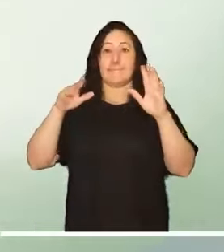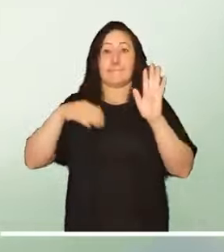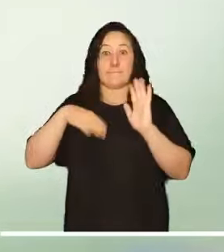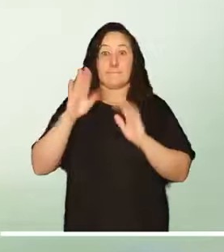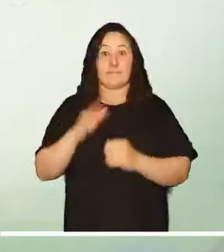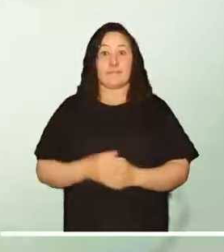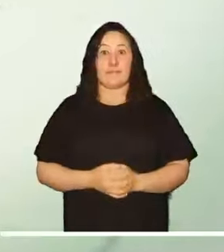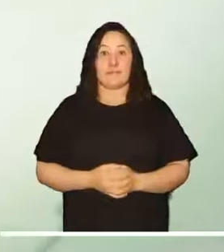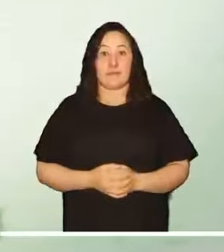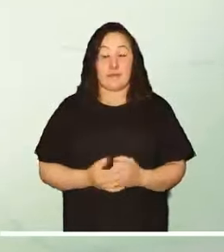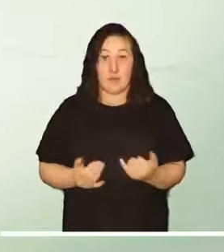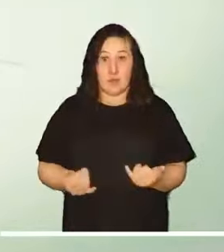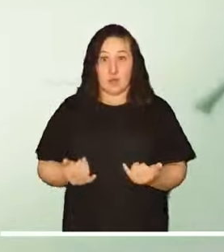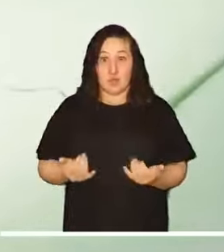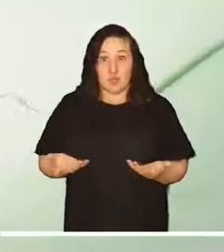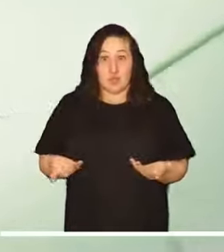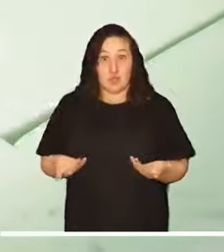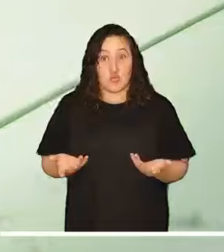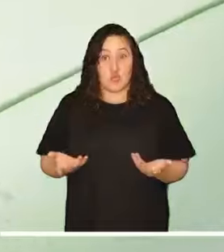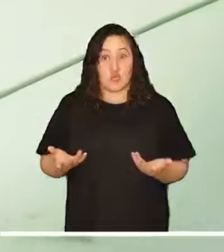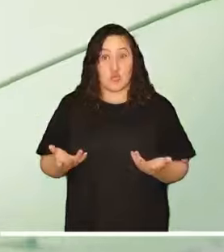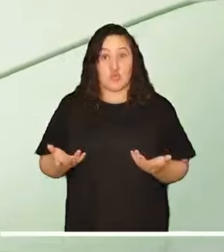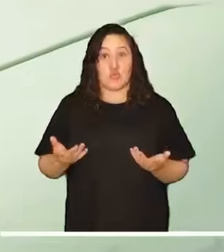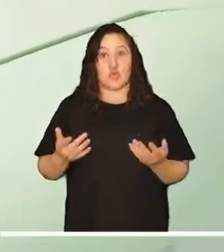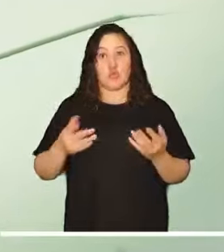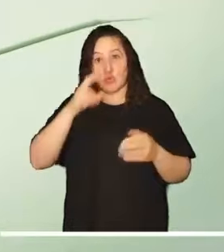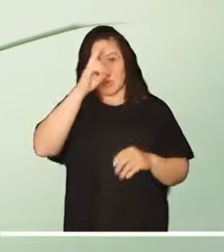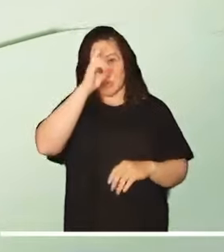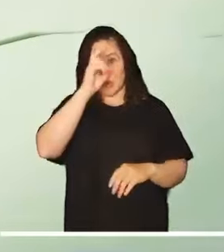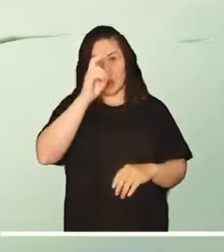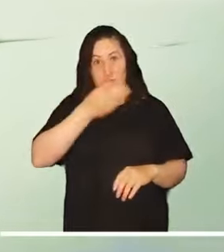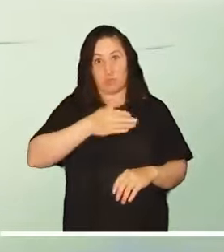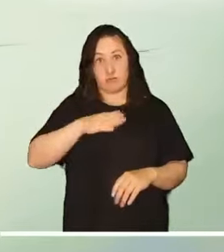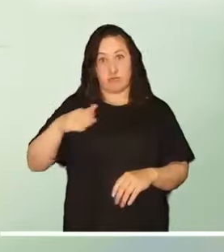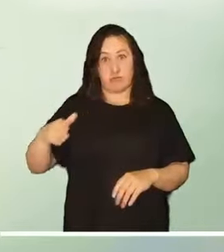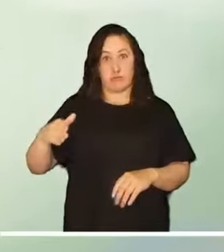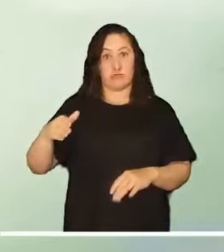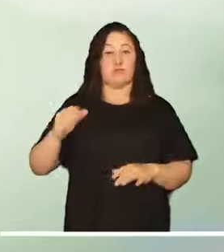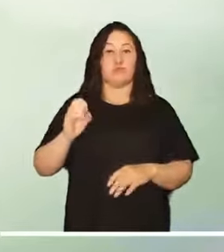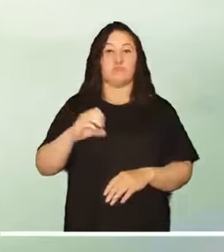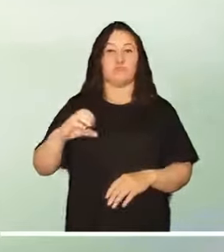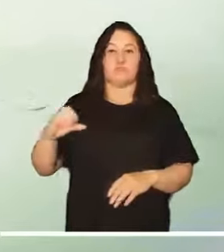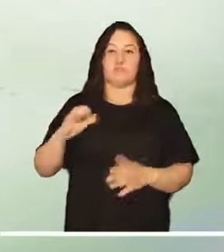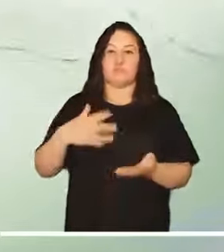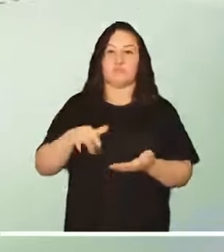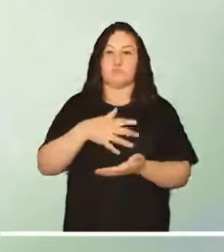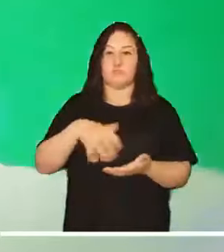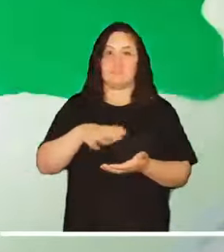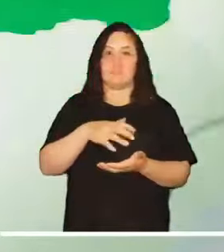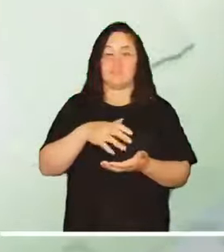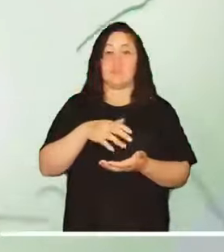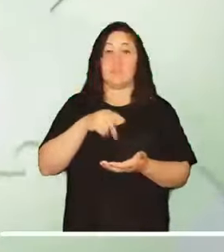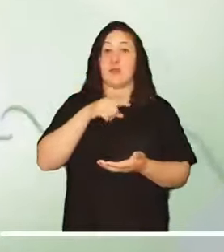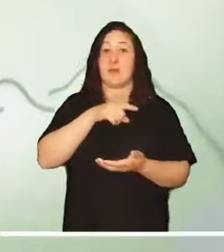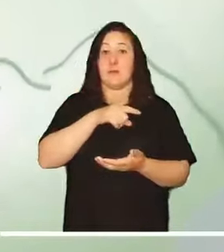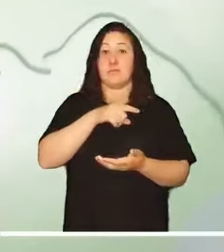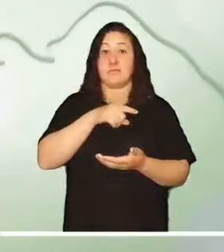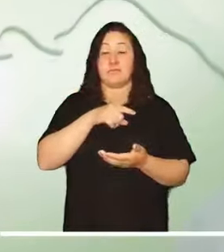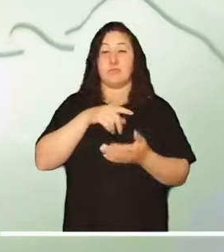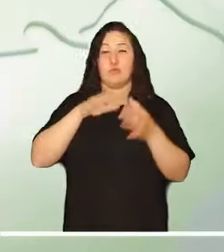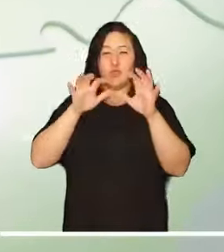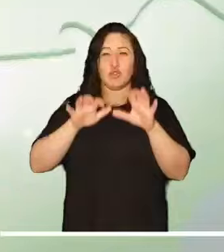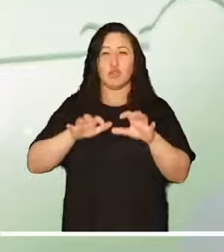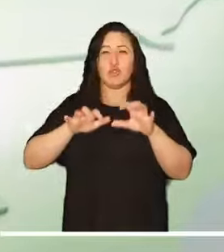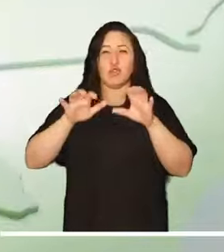andinas siguen presentando condiciones secas predominantes. En esta ocasión, la excepción se estima en el norte de Antioquia